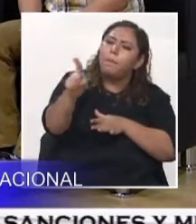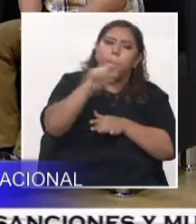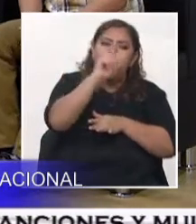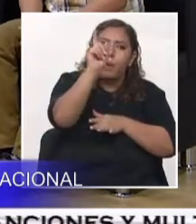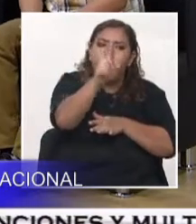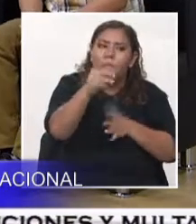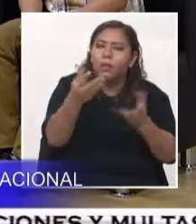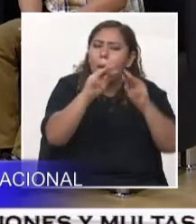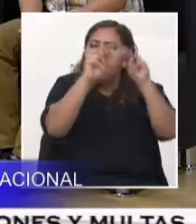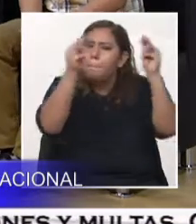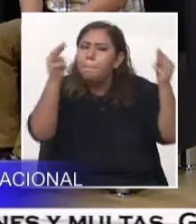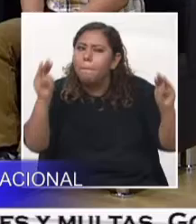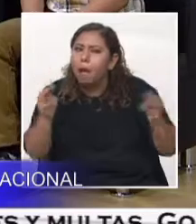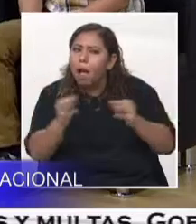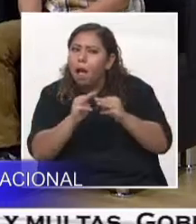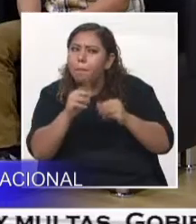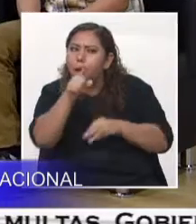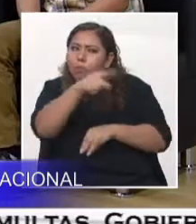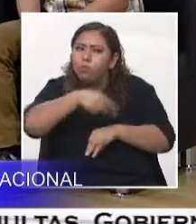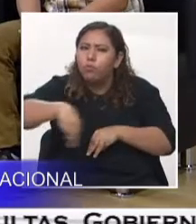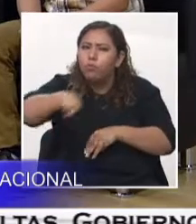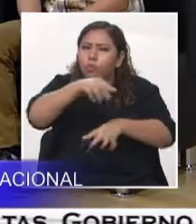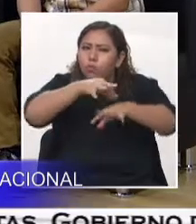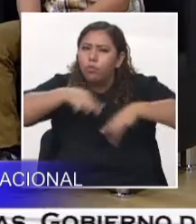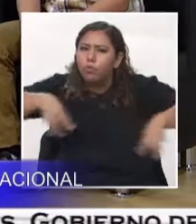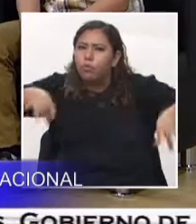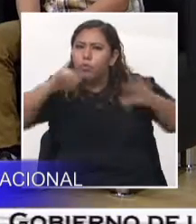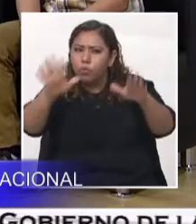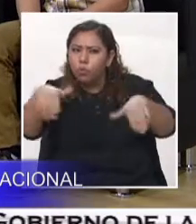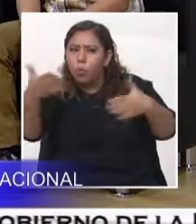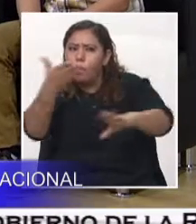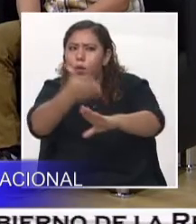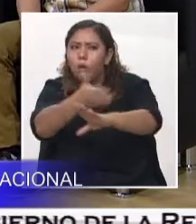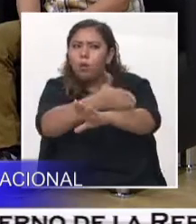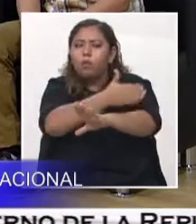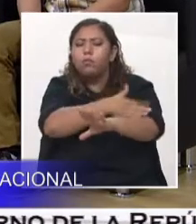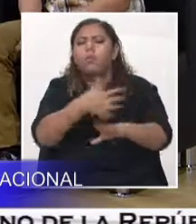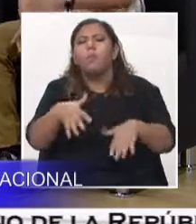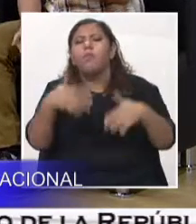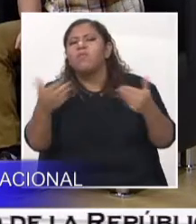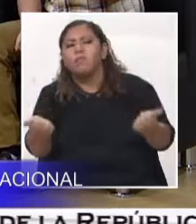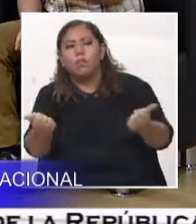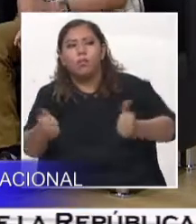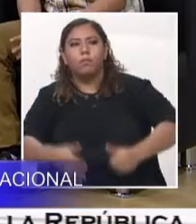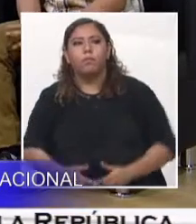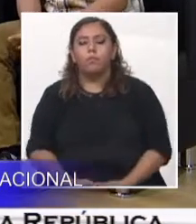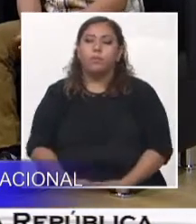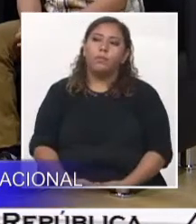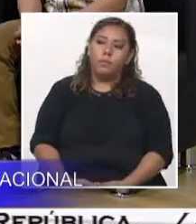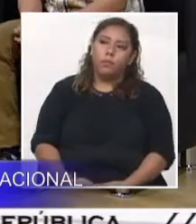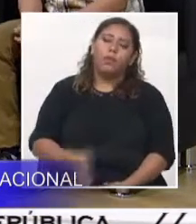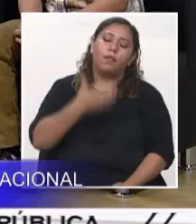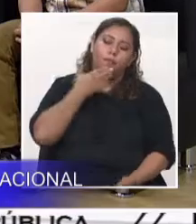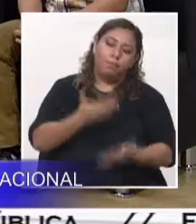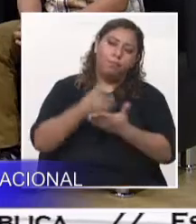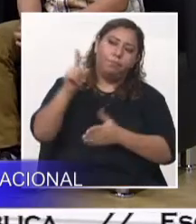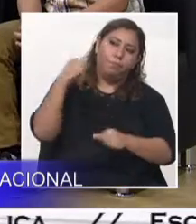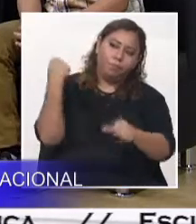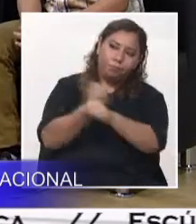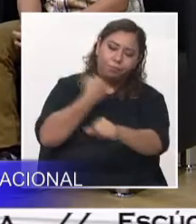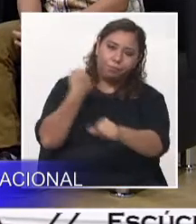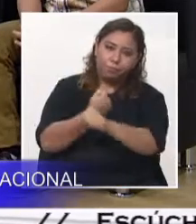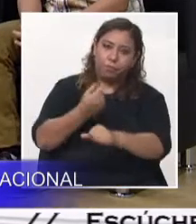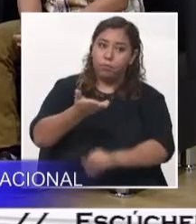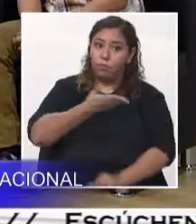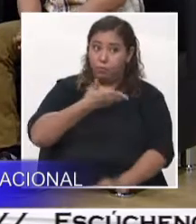Geológico. ...que están desarrollando, ¿cómo avanza? Actualmente, pues, esa es una línea de trabajo que tiene el Instituto